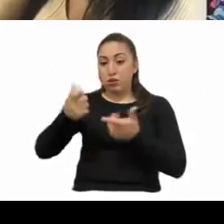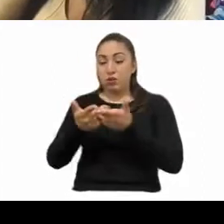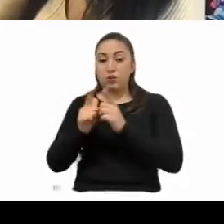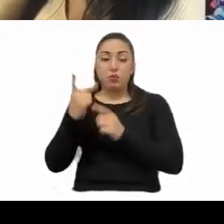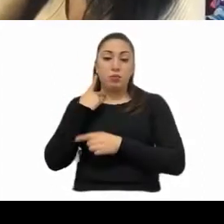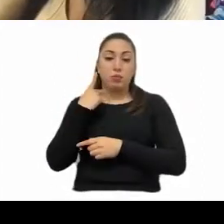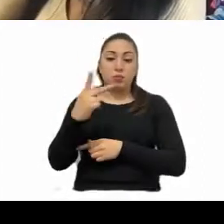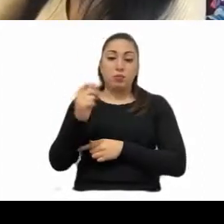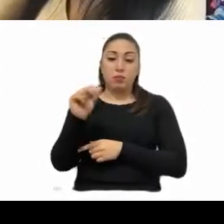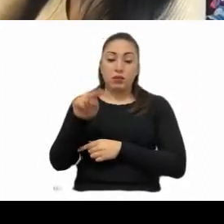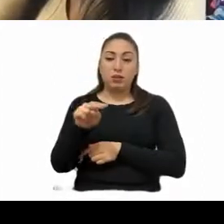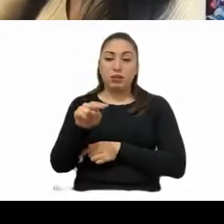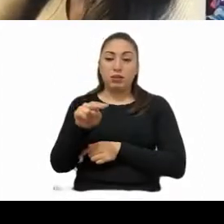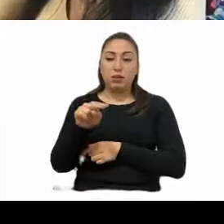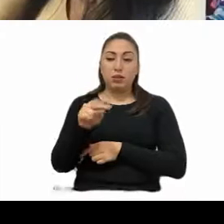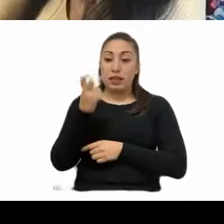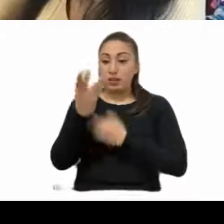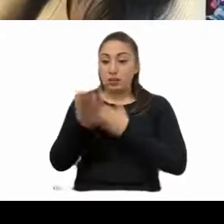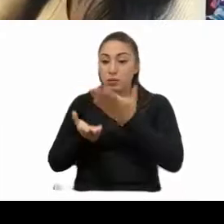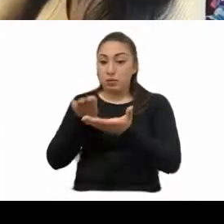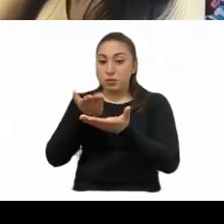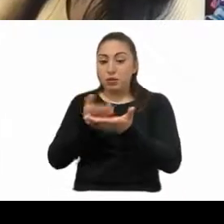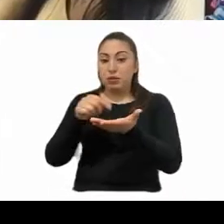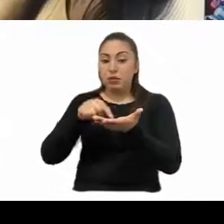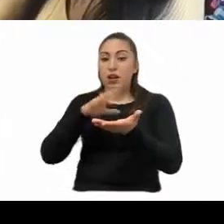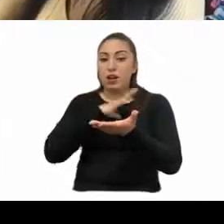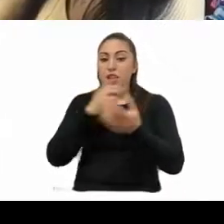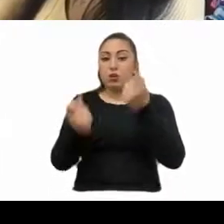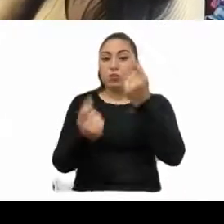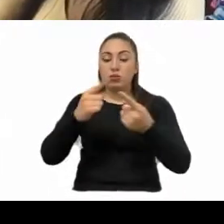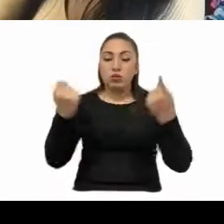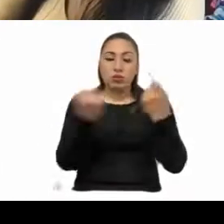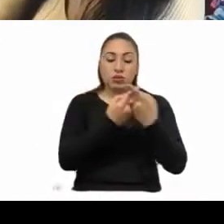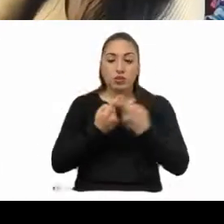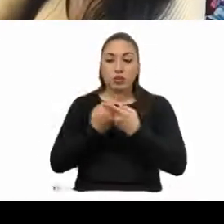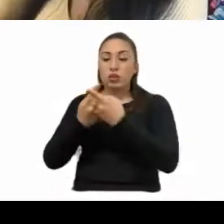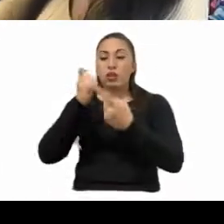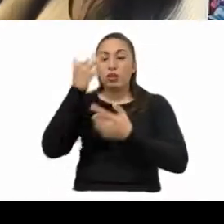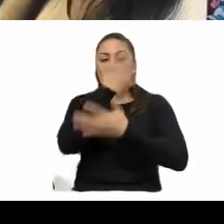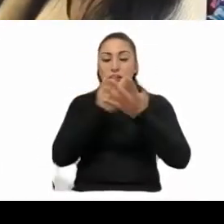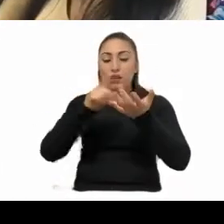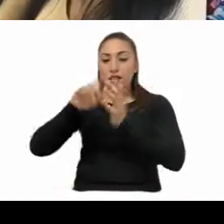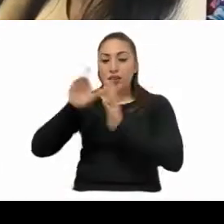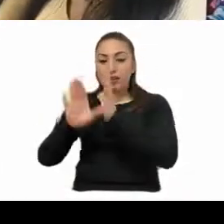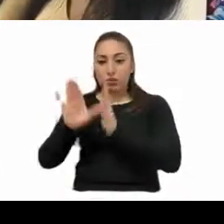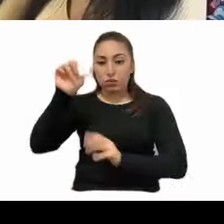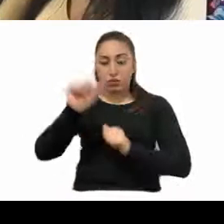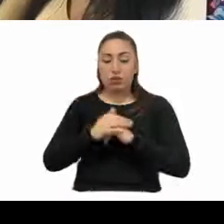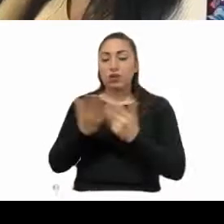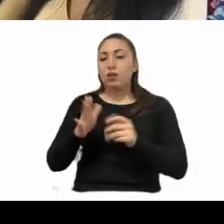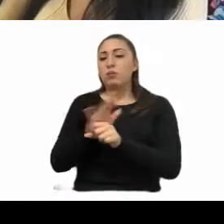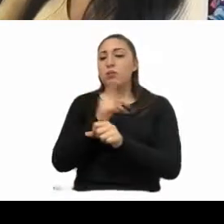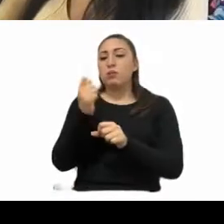esta reforma tiene algunos visos de inconstitucionalidad, porque las